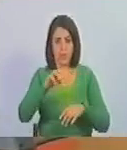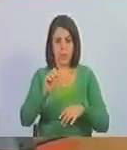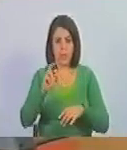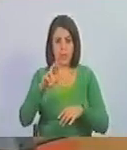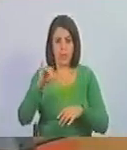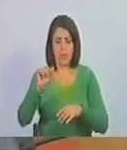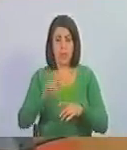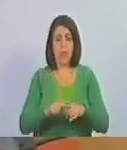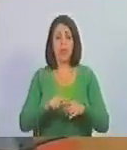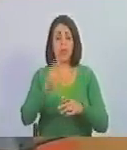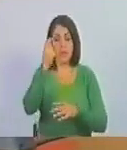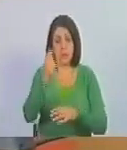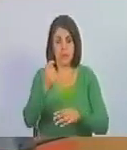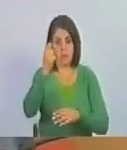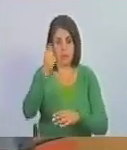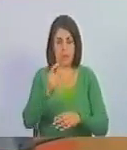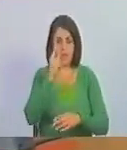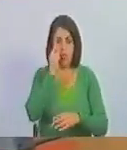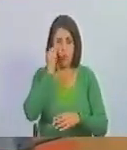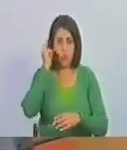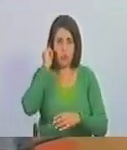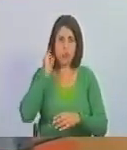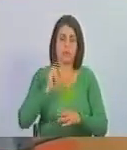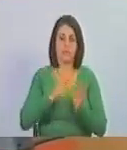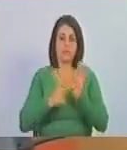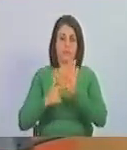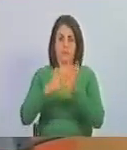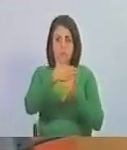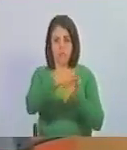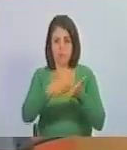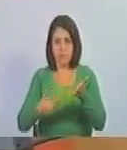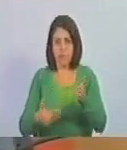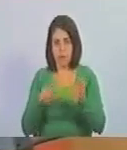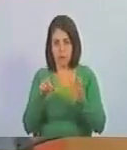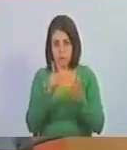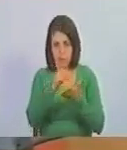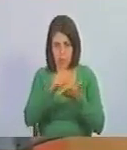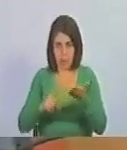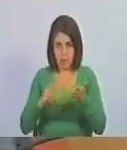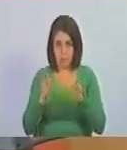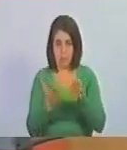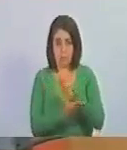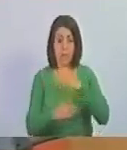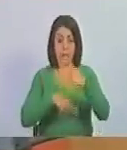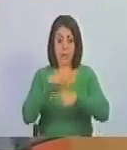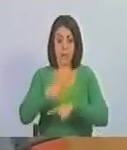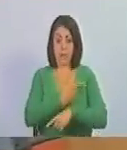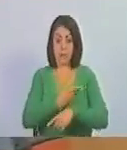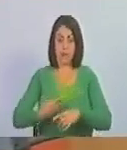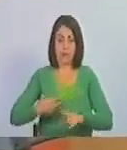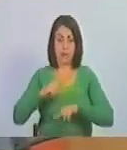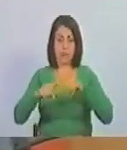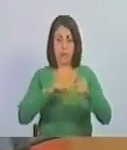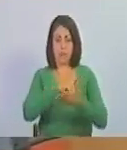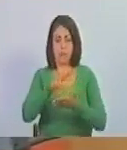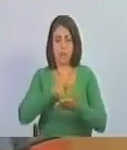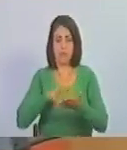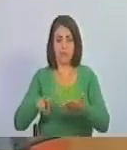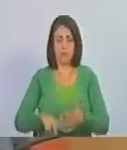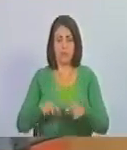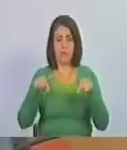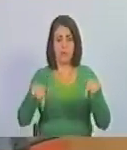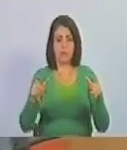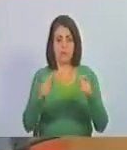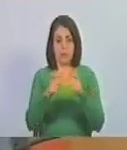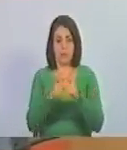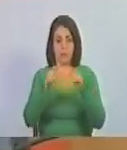Hernández, las diputadas y los diputados indicados en lista anexa. Acto seguido, el presidente ordenó dar lectura al acta